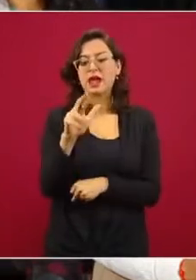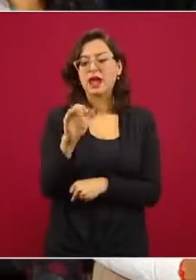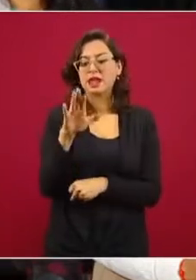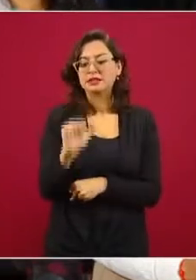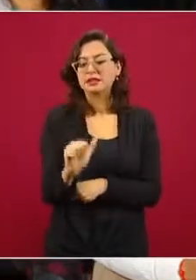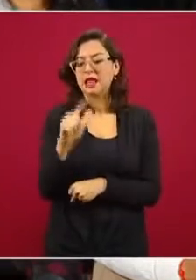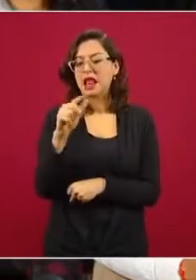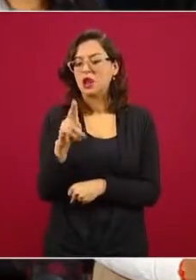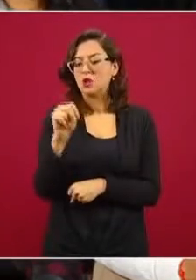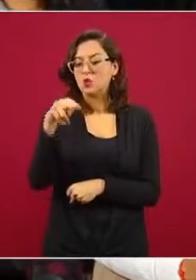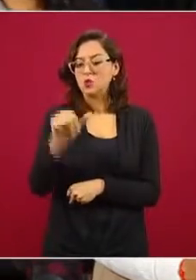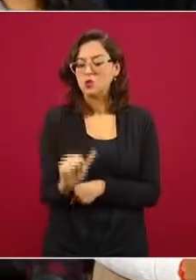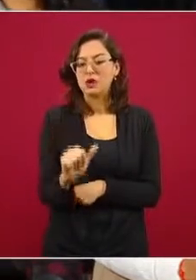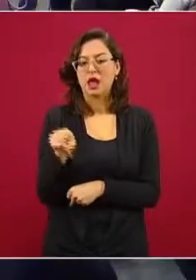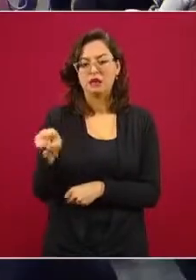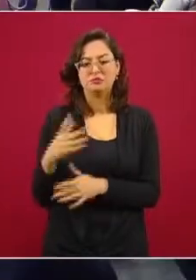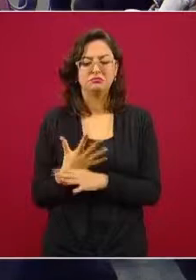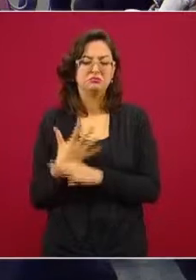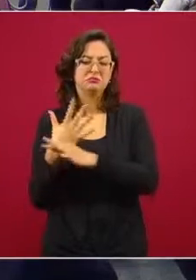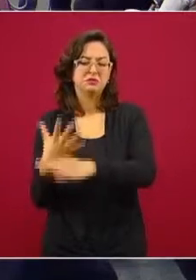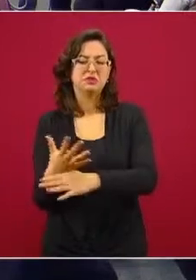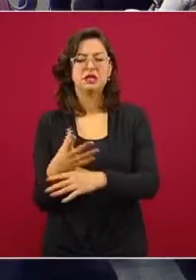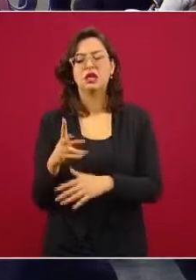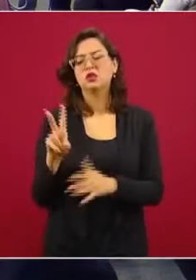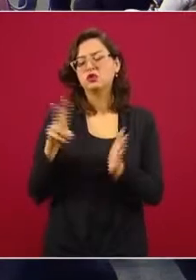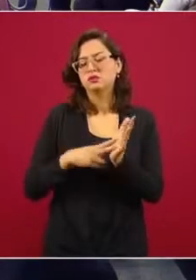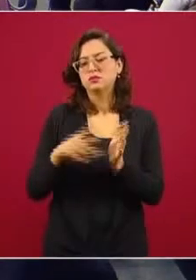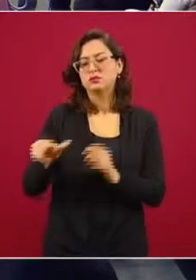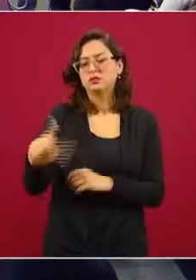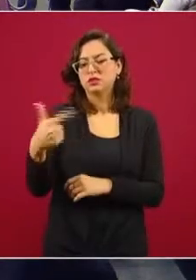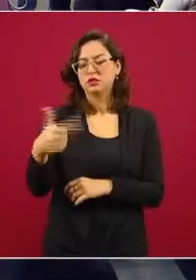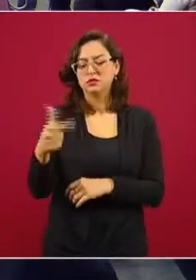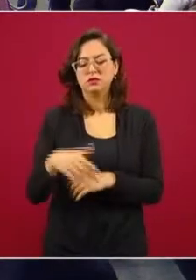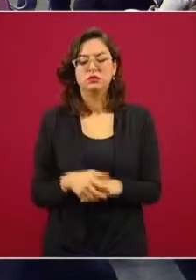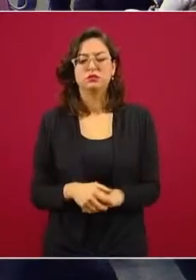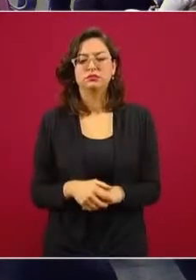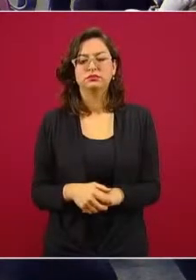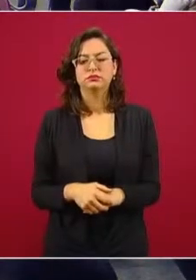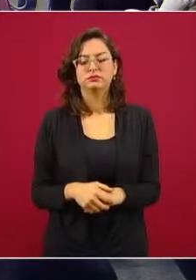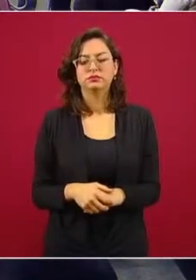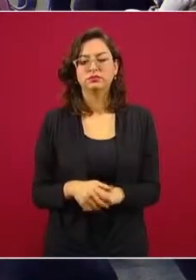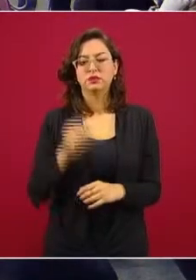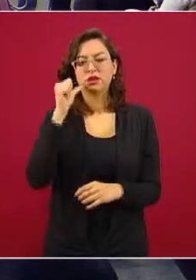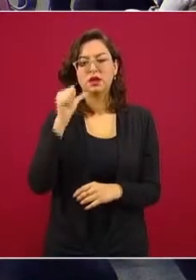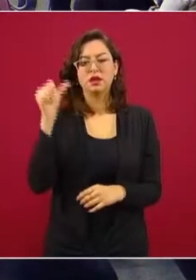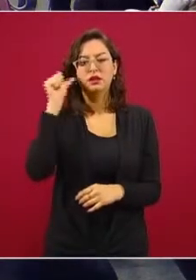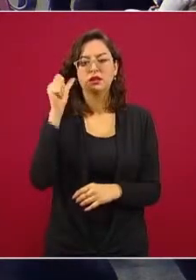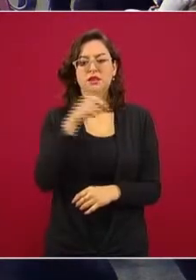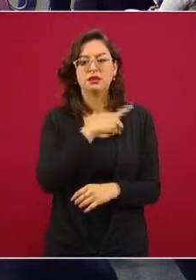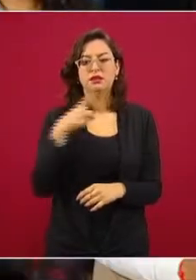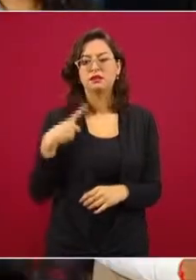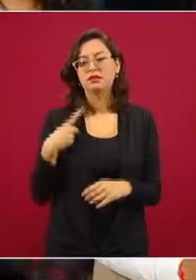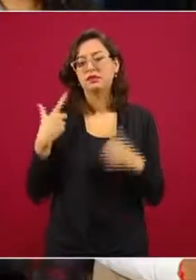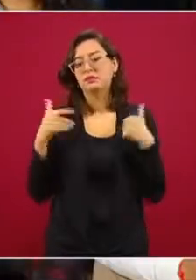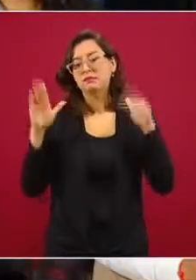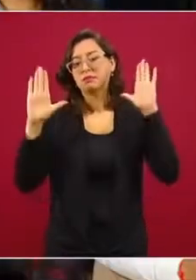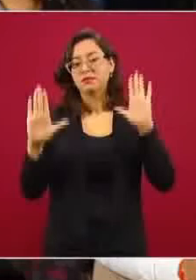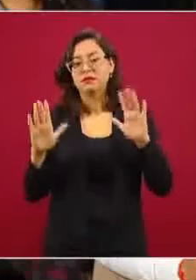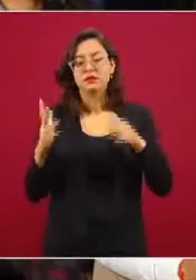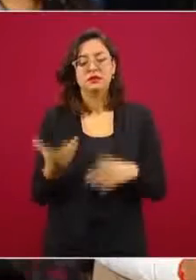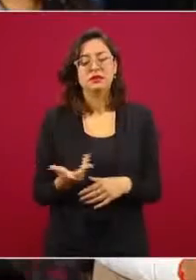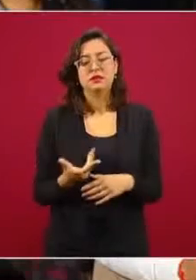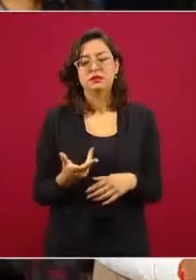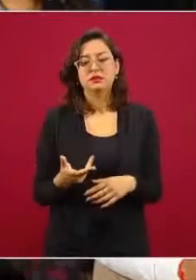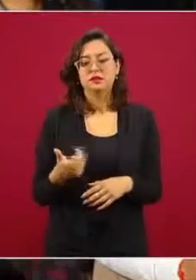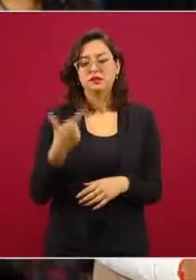2012, palabras más, palabras menos, ayer debió haber sido uno de los días más tristes en la carrera